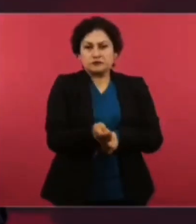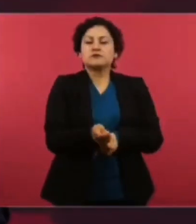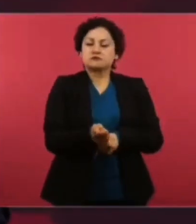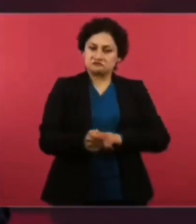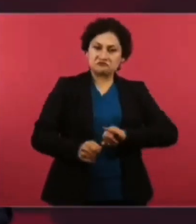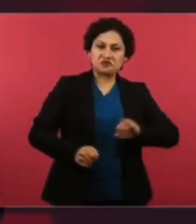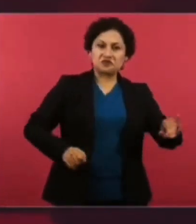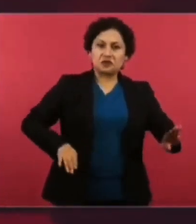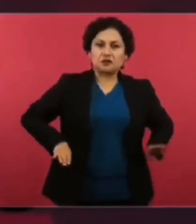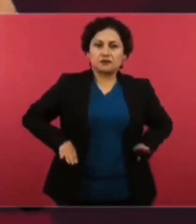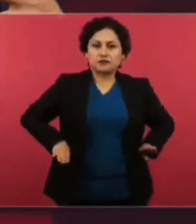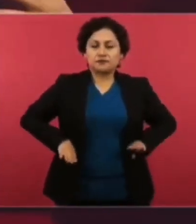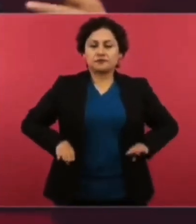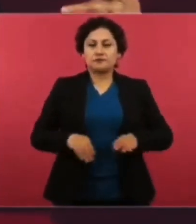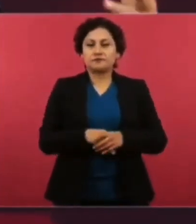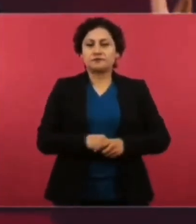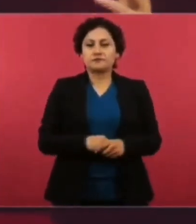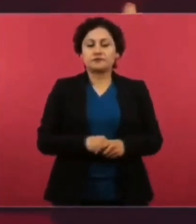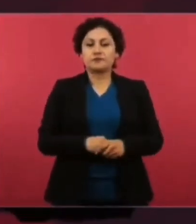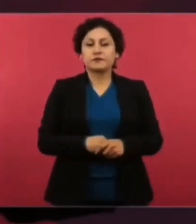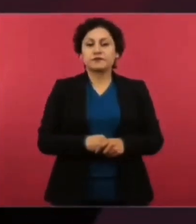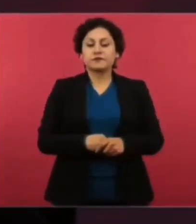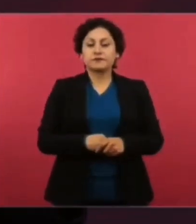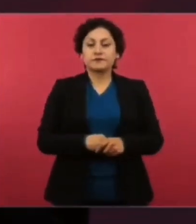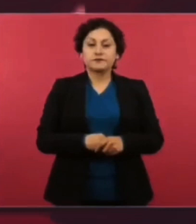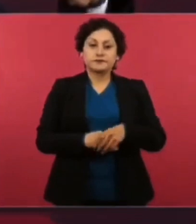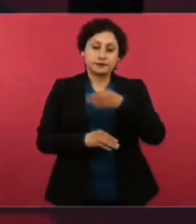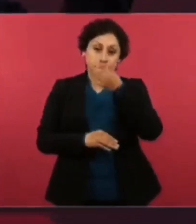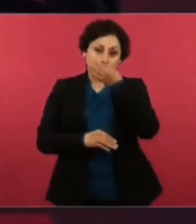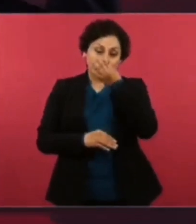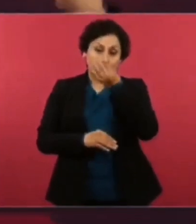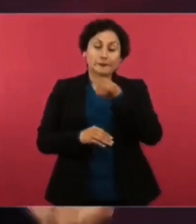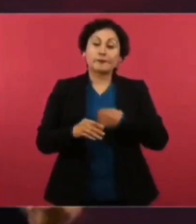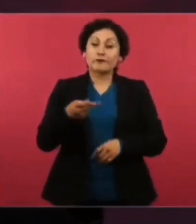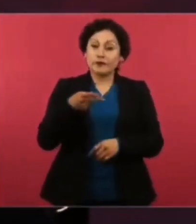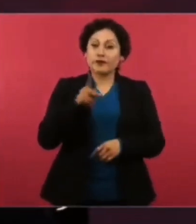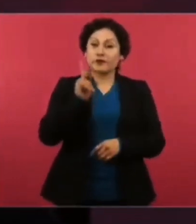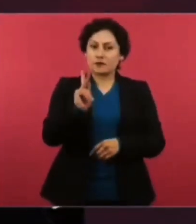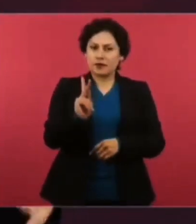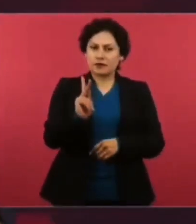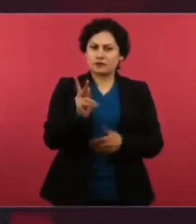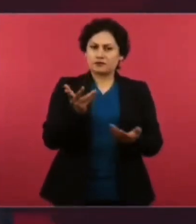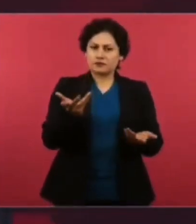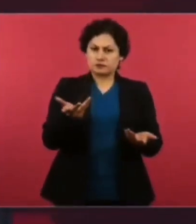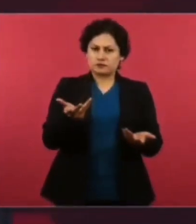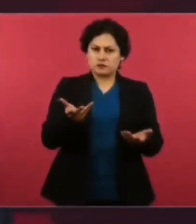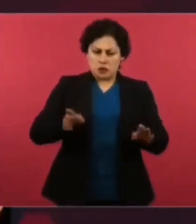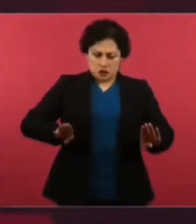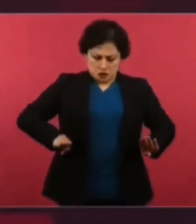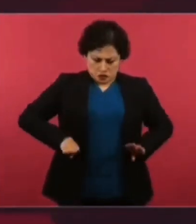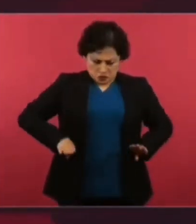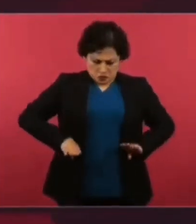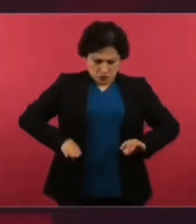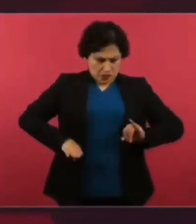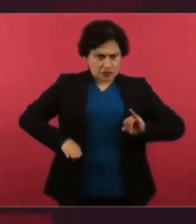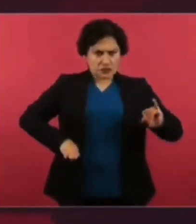Entonces, pero además de que se siente uno muy bien, porque